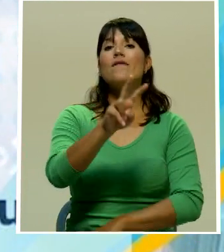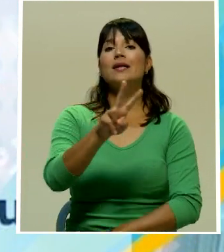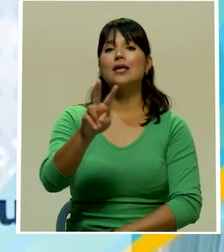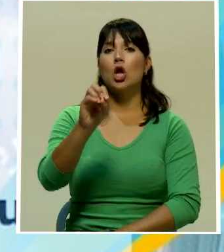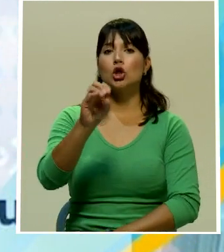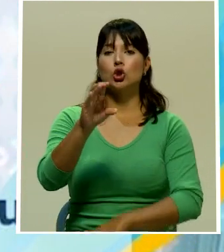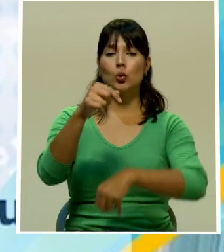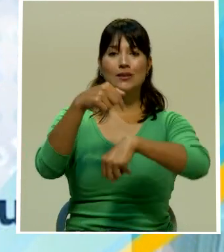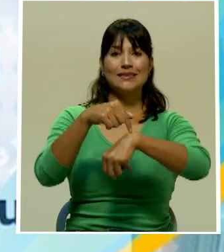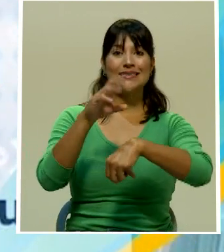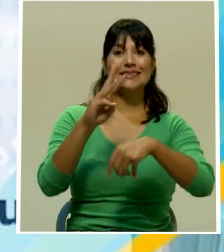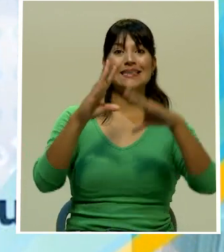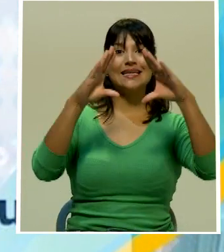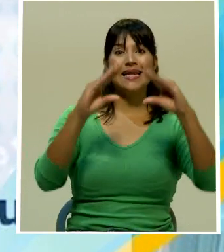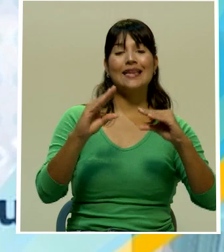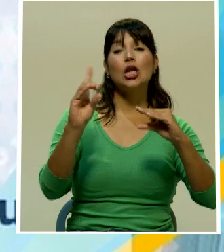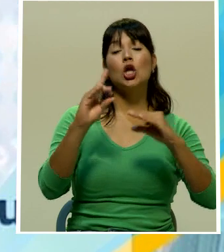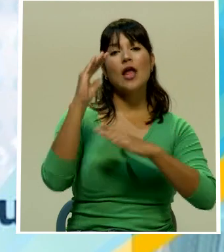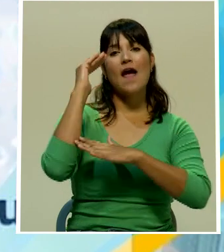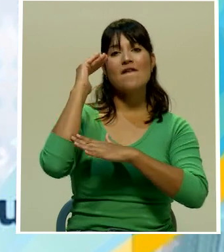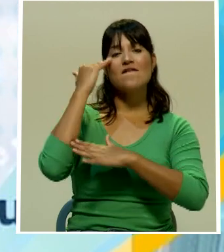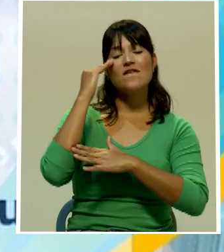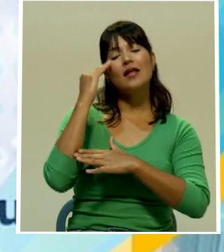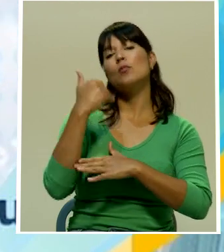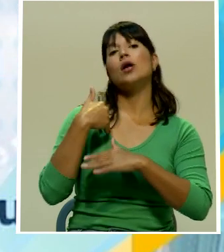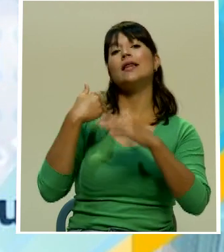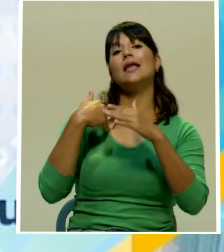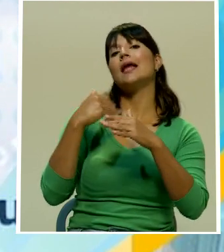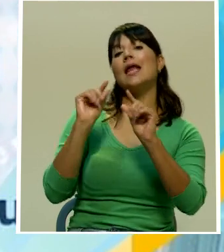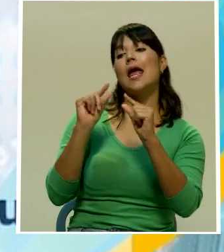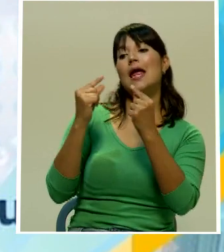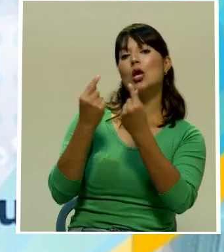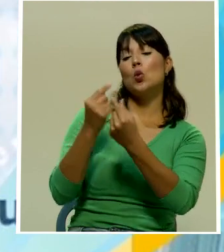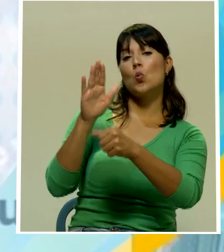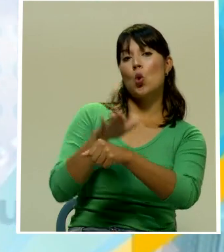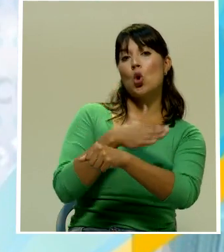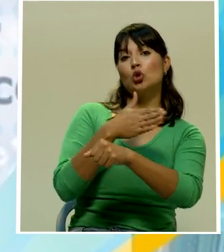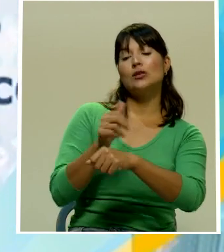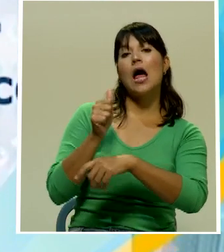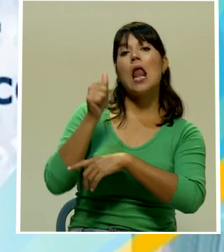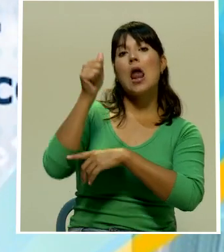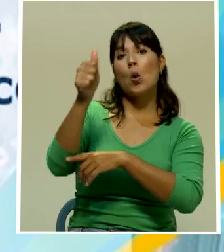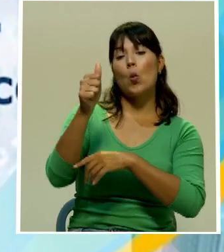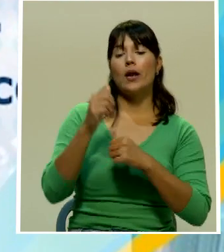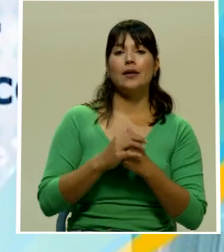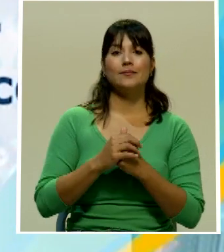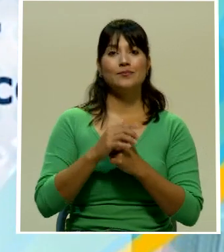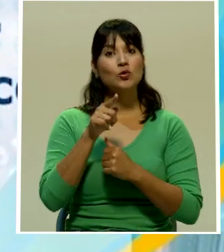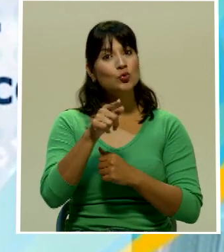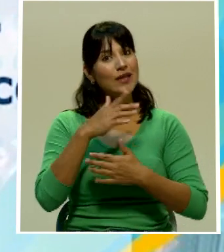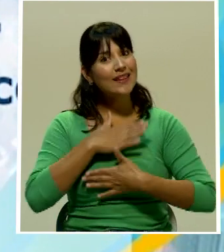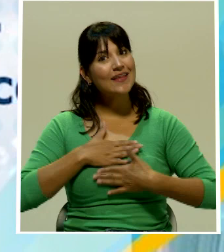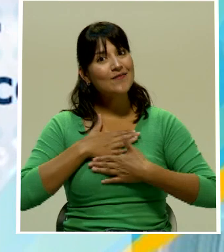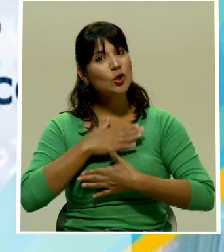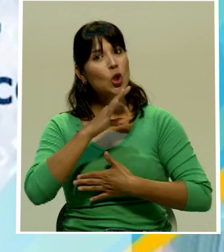Banda de Conciertos de Alajuela la